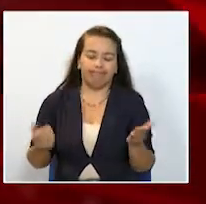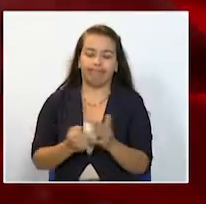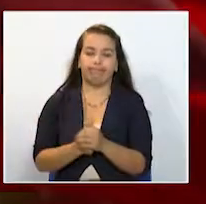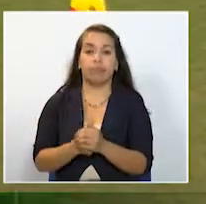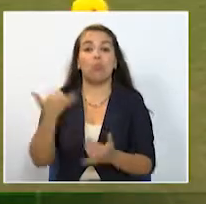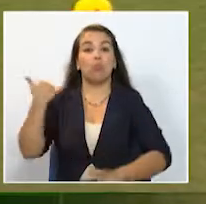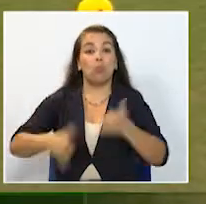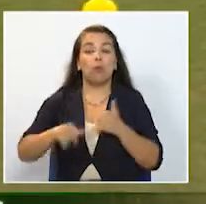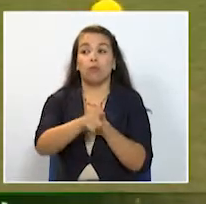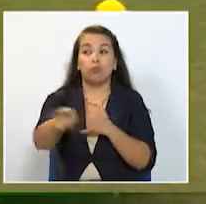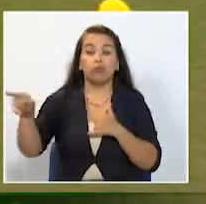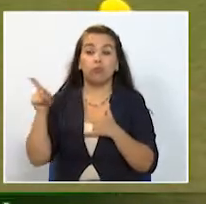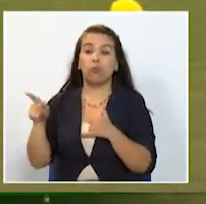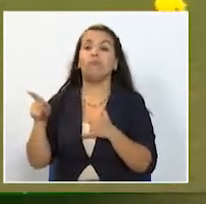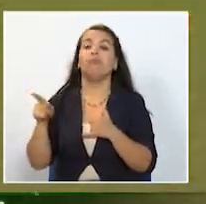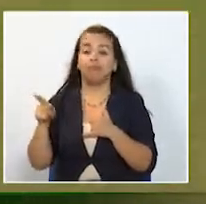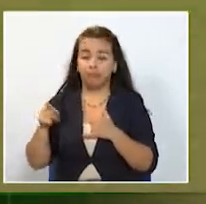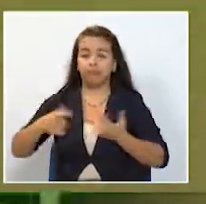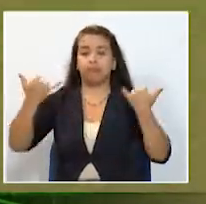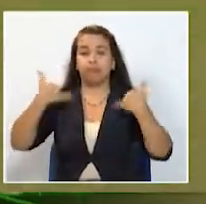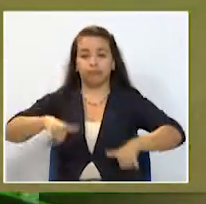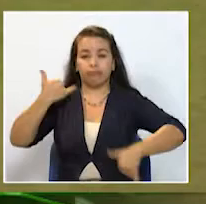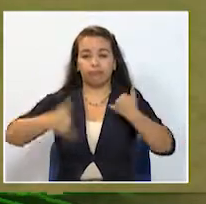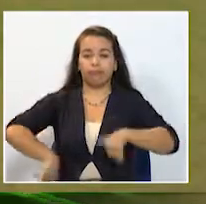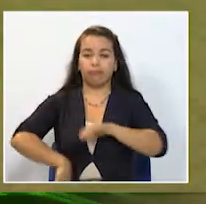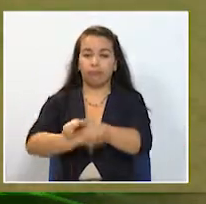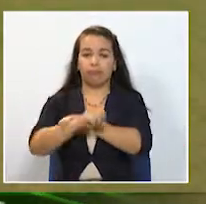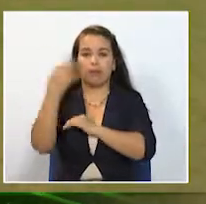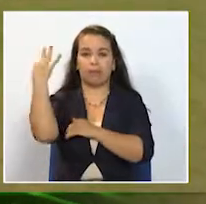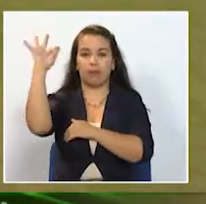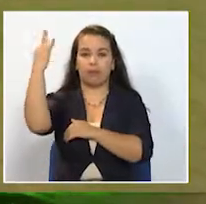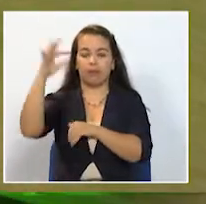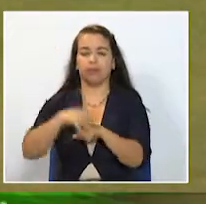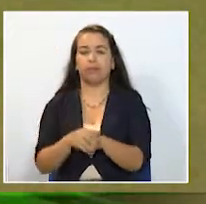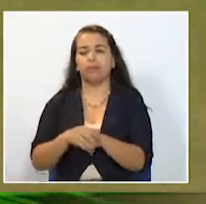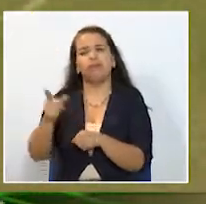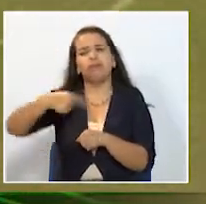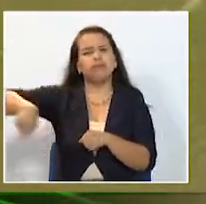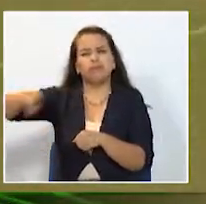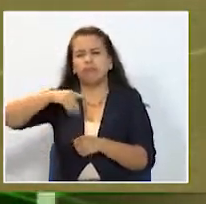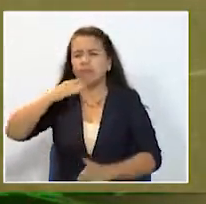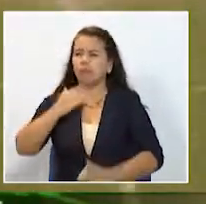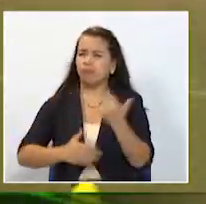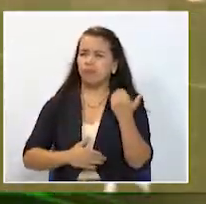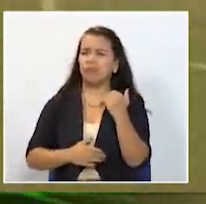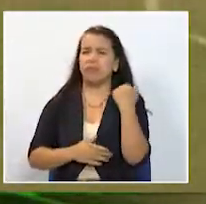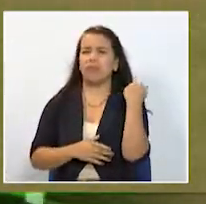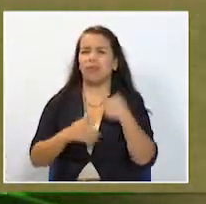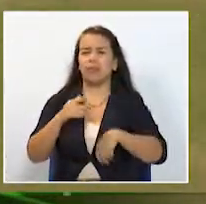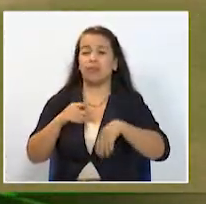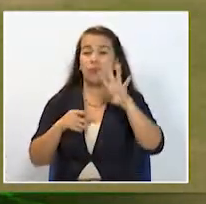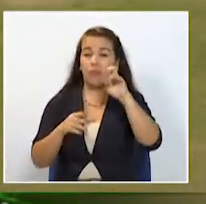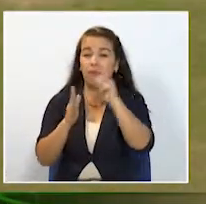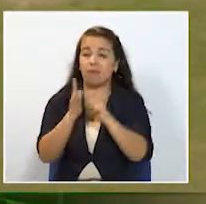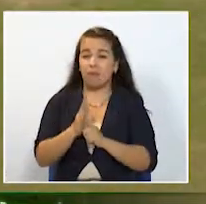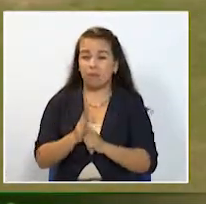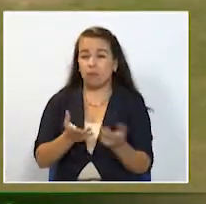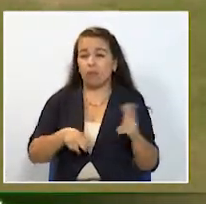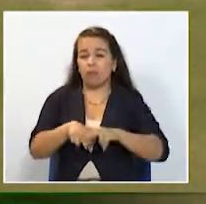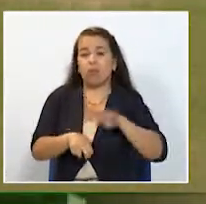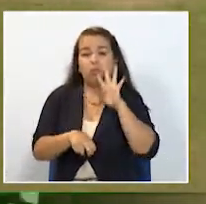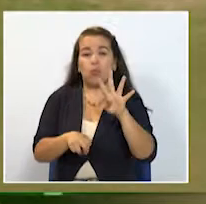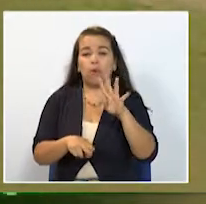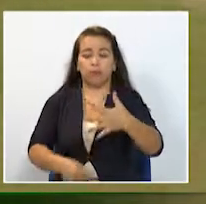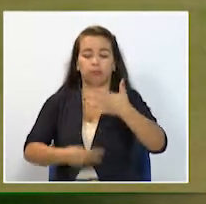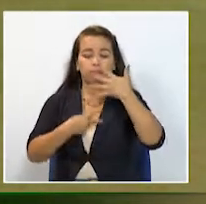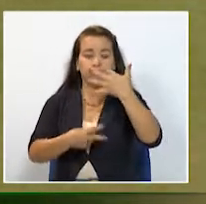se disputó en el estadio Francisco Rivera Escobar de Palmira Deportivo Pedira no ha tenido un buen inicio en el torneo de 9 puntos disputados solo sumó 4 y se ubica